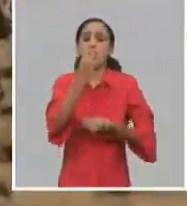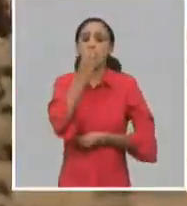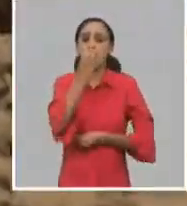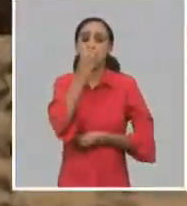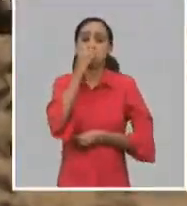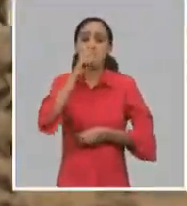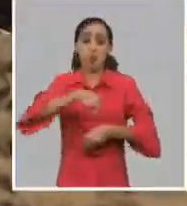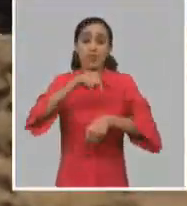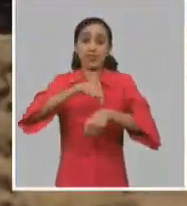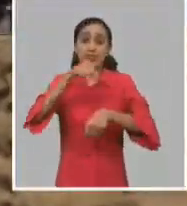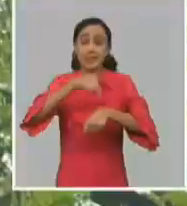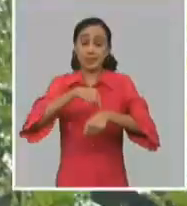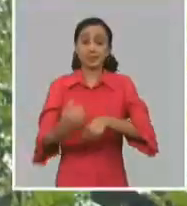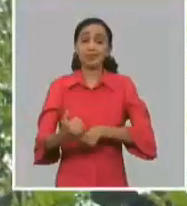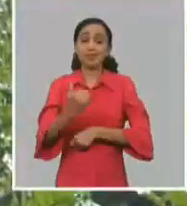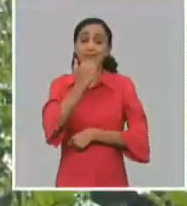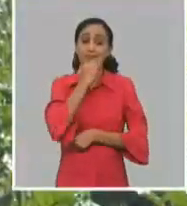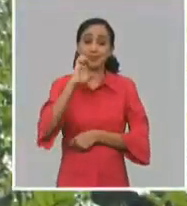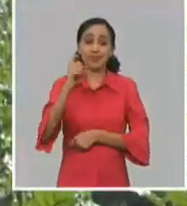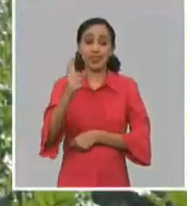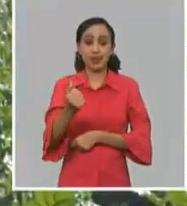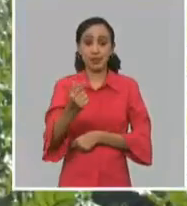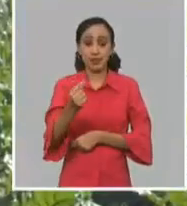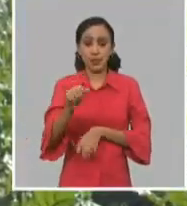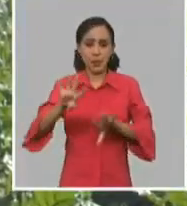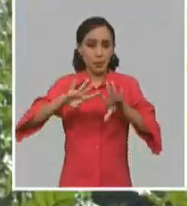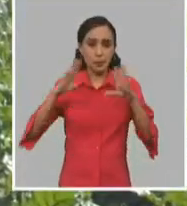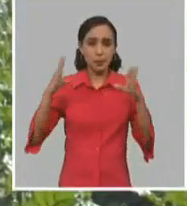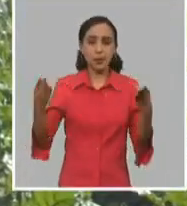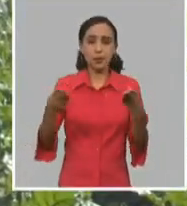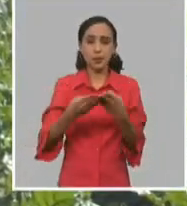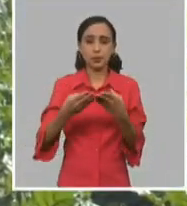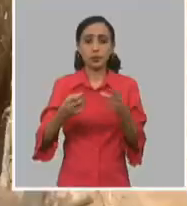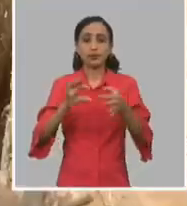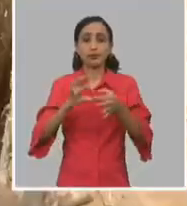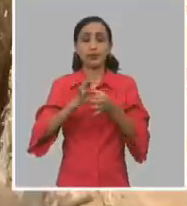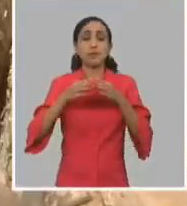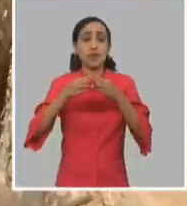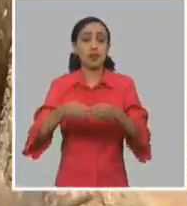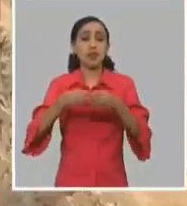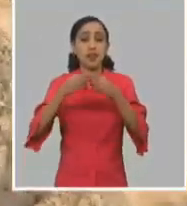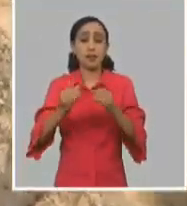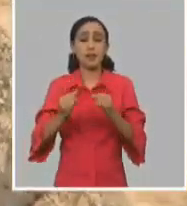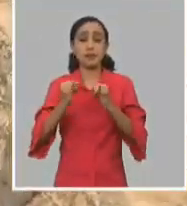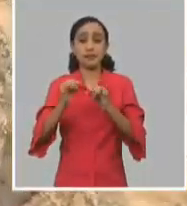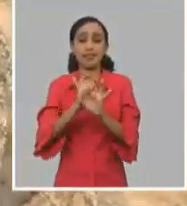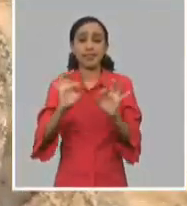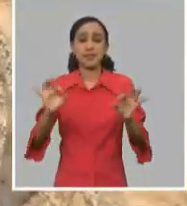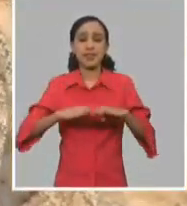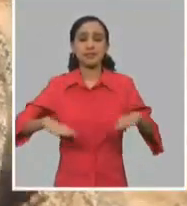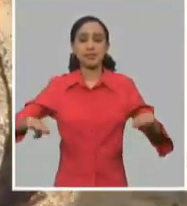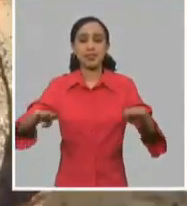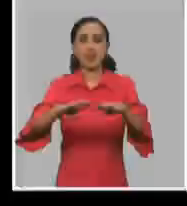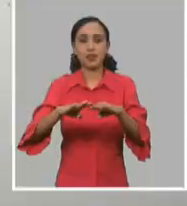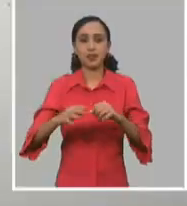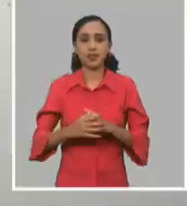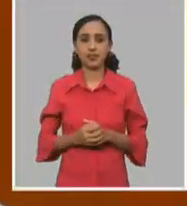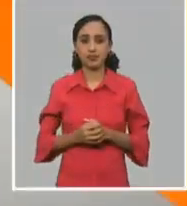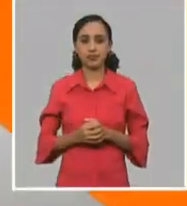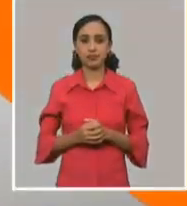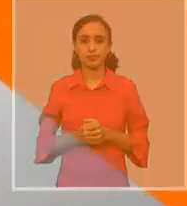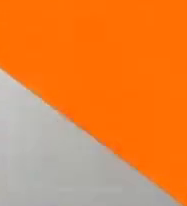tiempos de grandes limitaciones económicas para el mundo. En Granma, Catiusca León, especial para la Mesa Redonda.